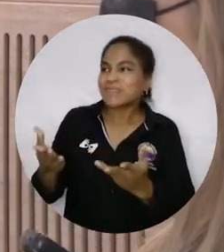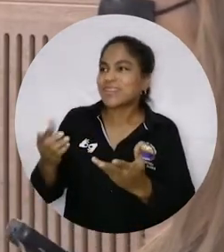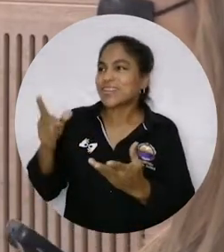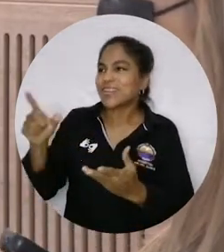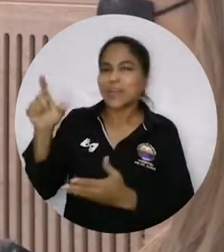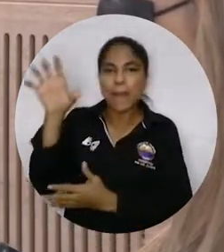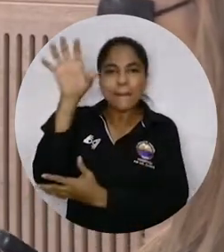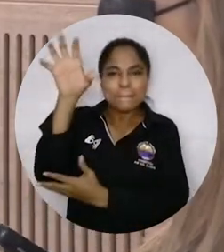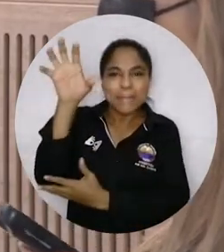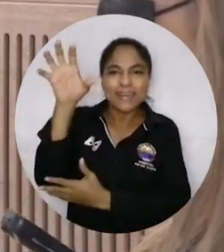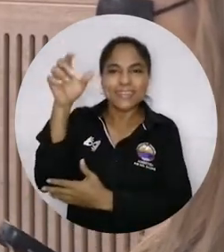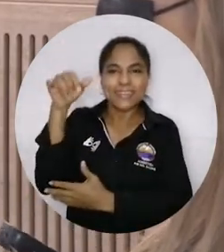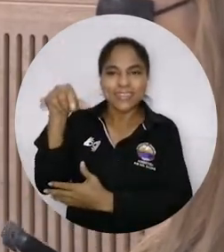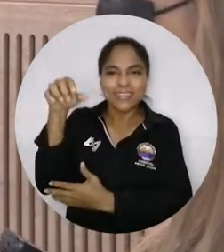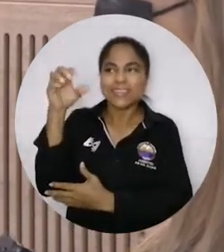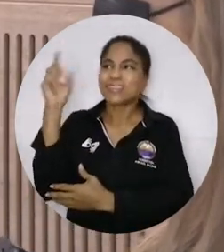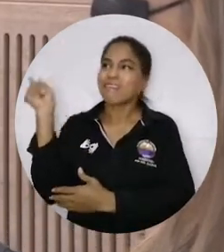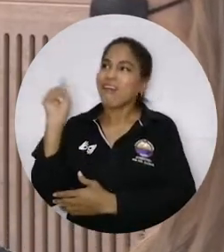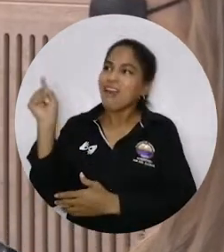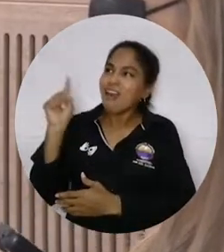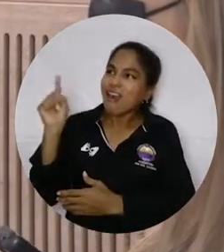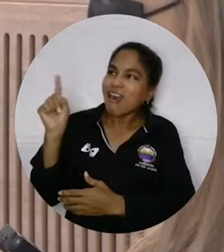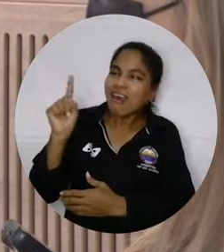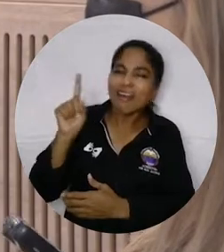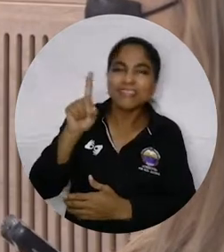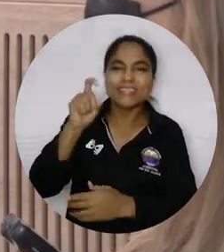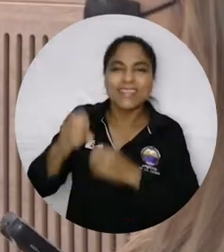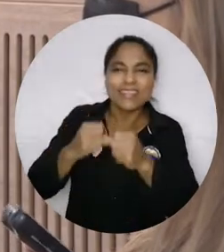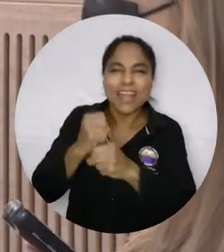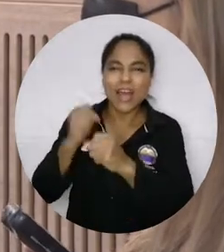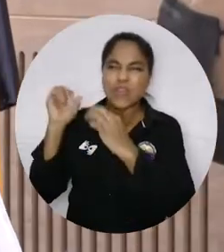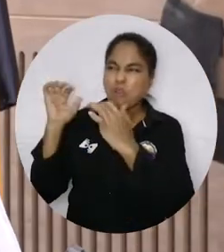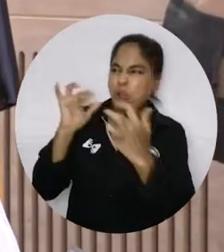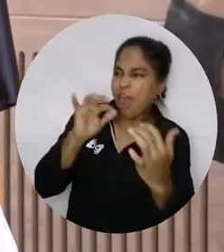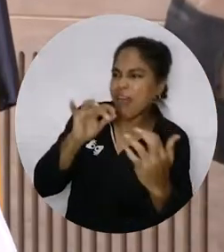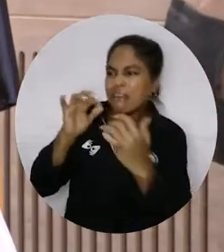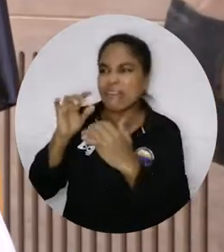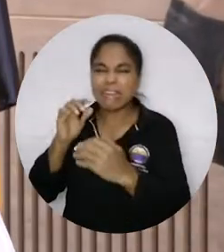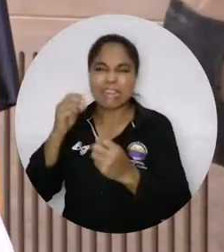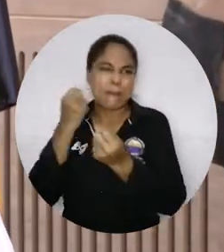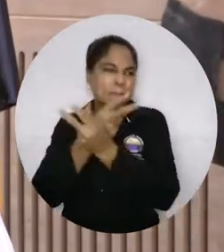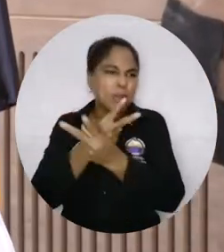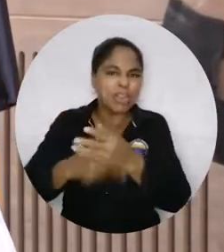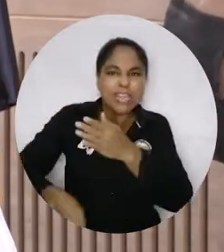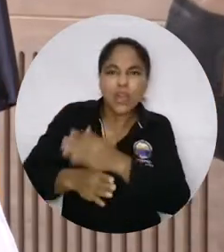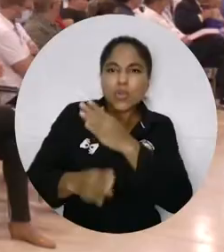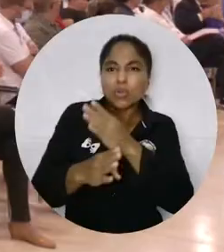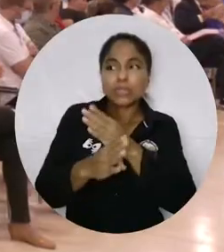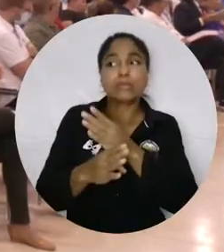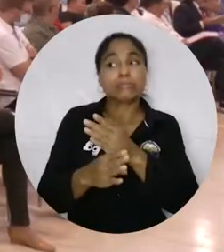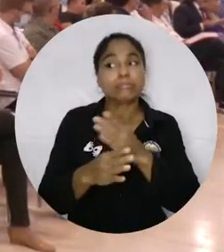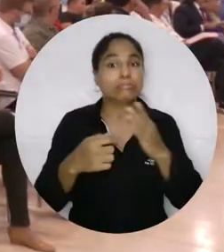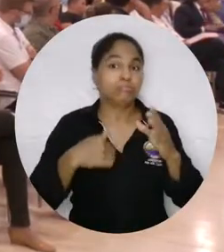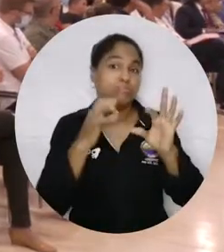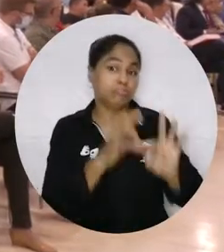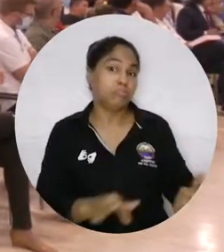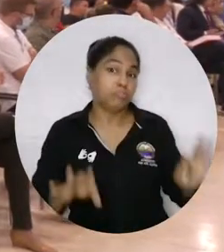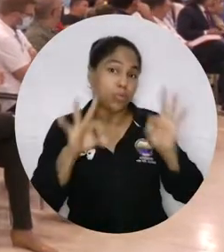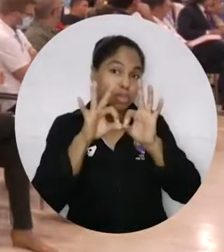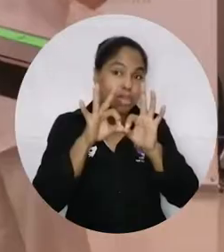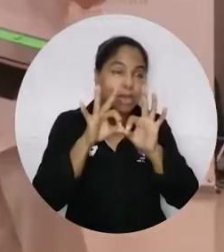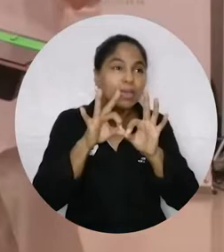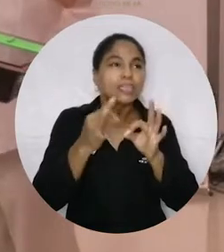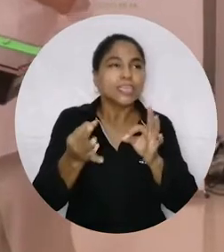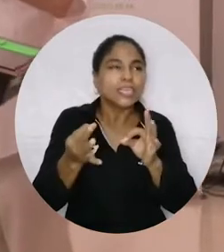normalizar, que un país tenga que vivir en guerras 60 años y continuar, eso para nosotros es muy importante, pero al mismo tiempo la